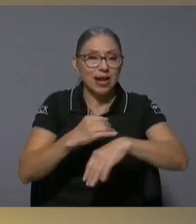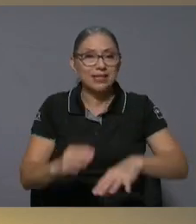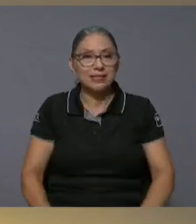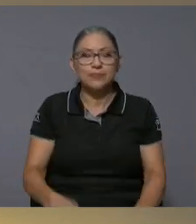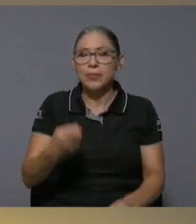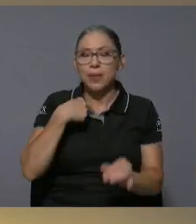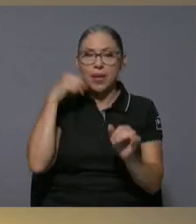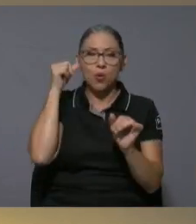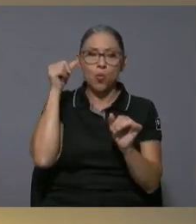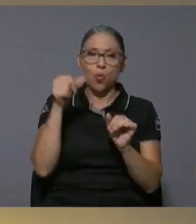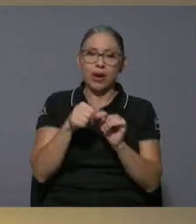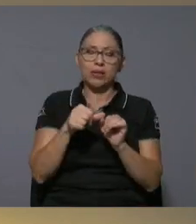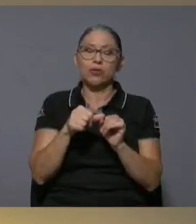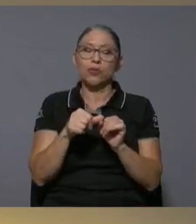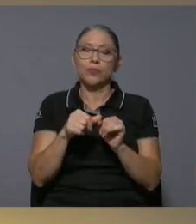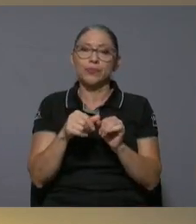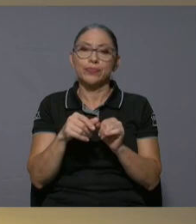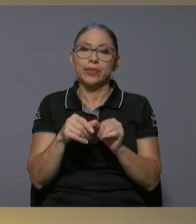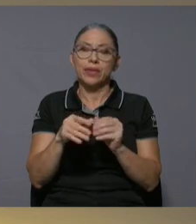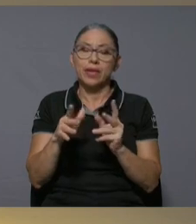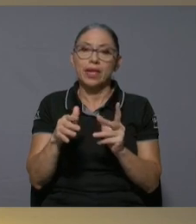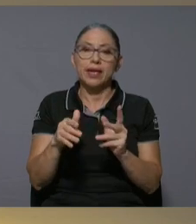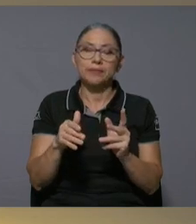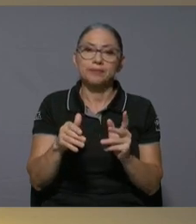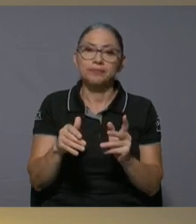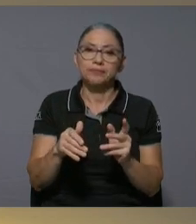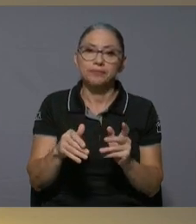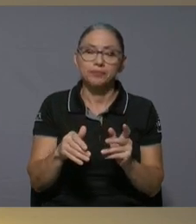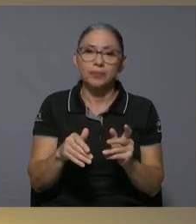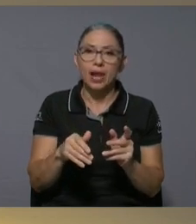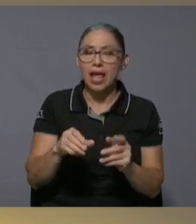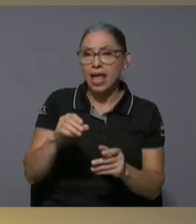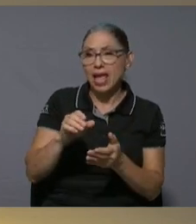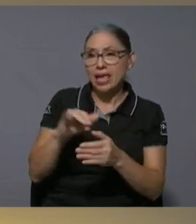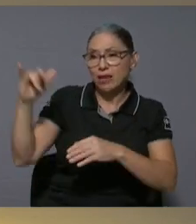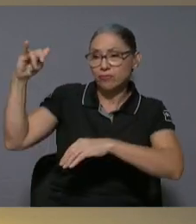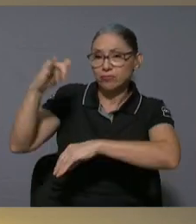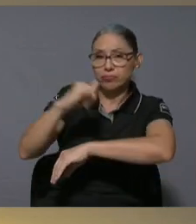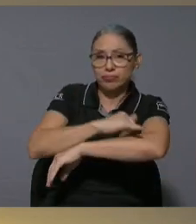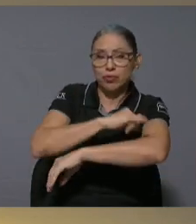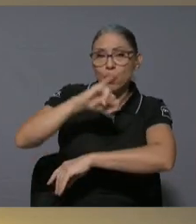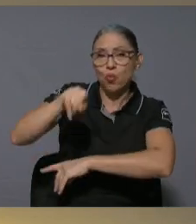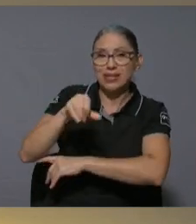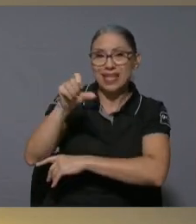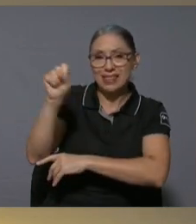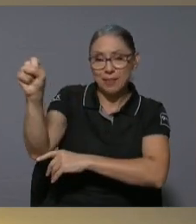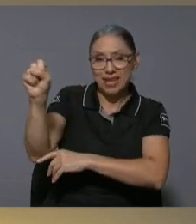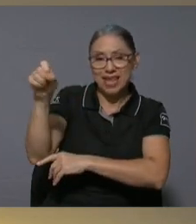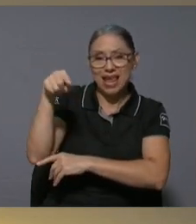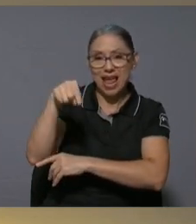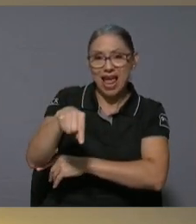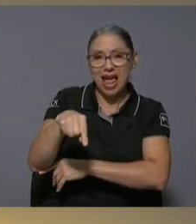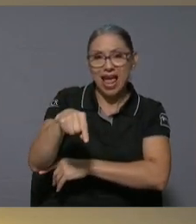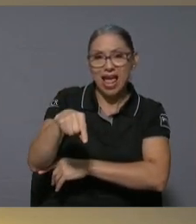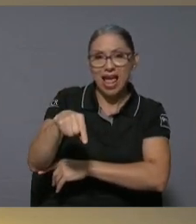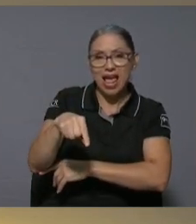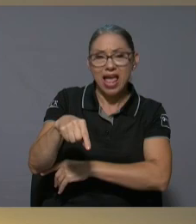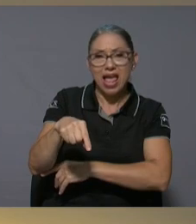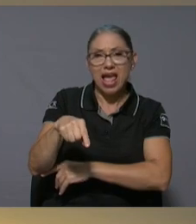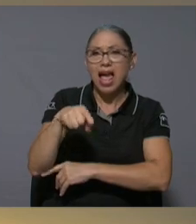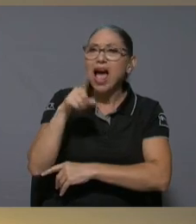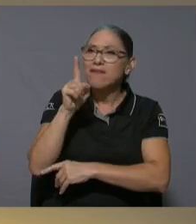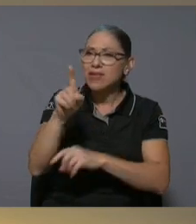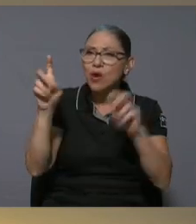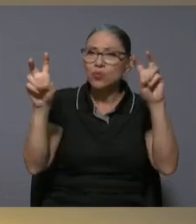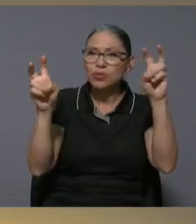acuerdo que en el en el Juan Santa María estuvo el tema de decir un libro y si se